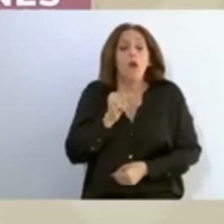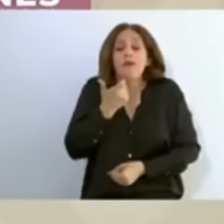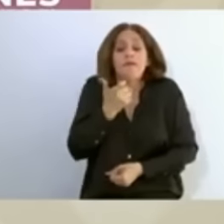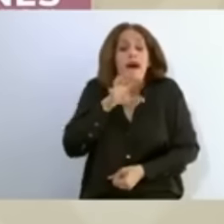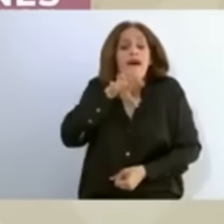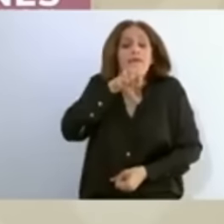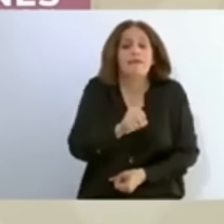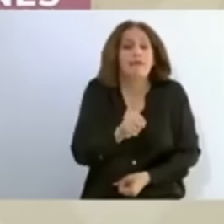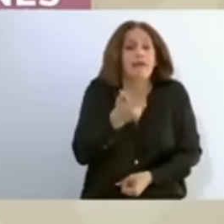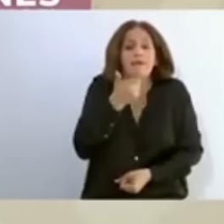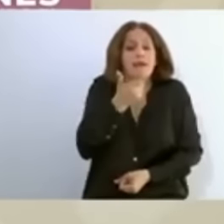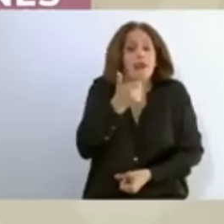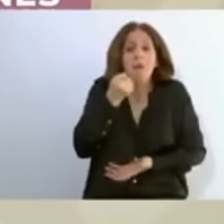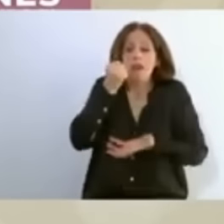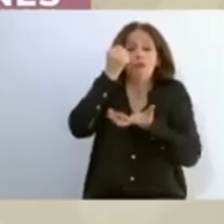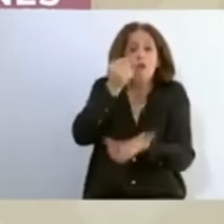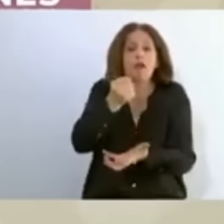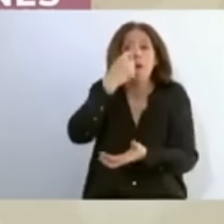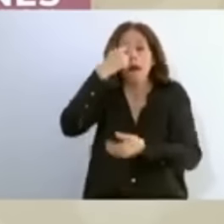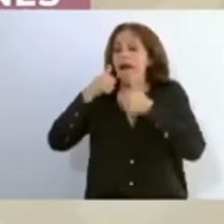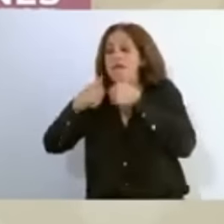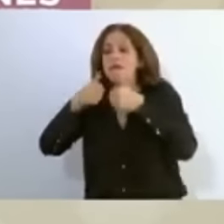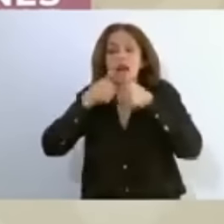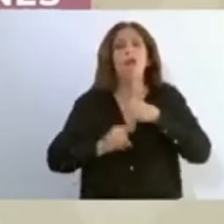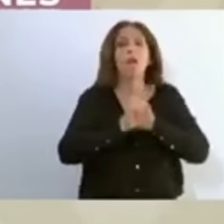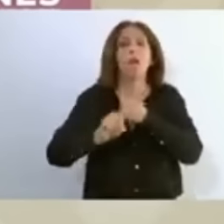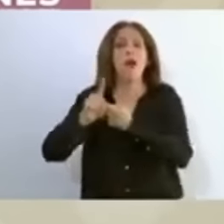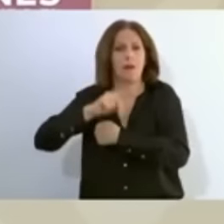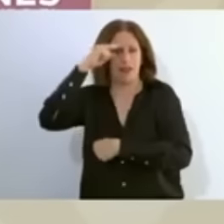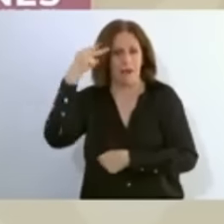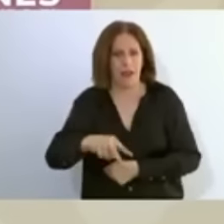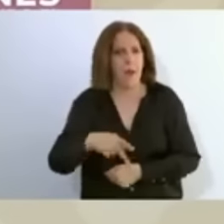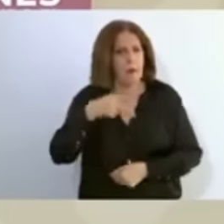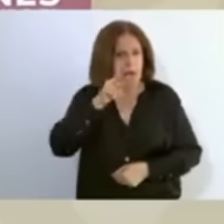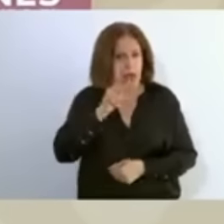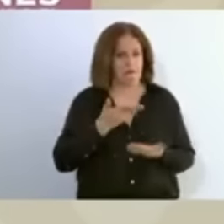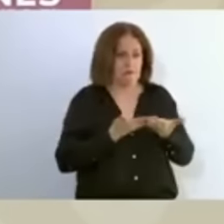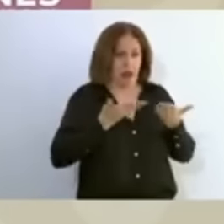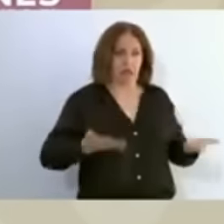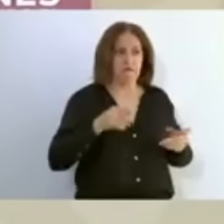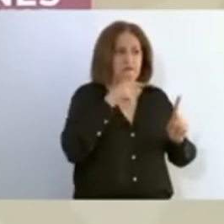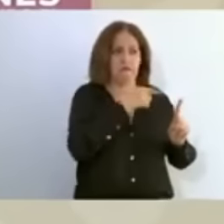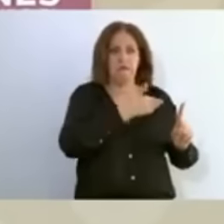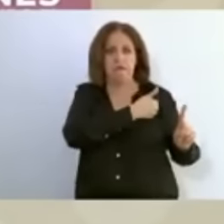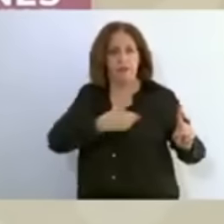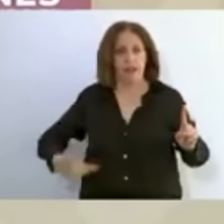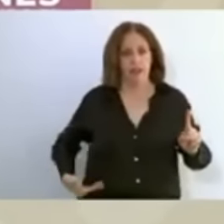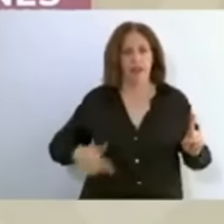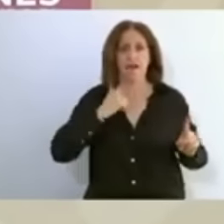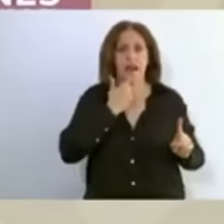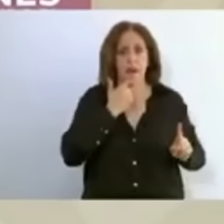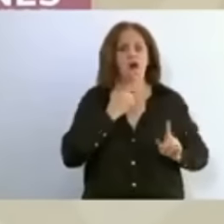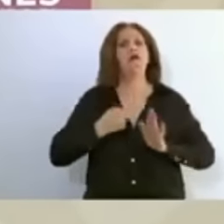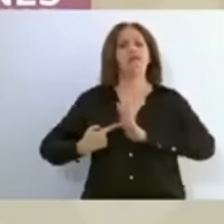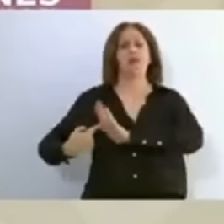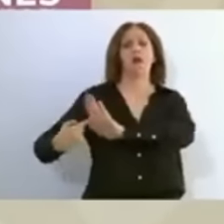los problemas de México y era una mentira y el presidente lo demostró combatiendo la corrupción y teniendo un